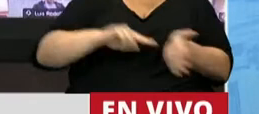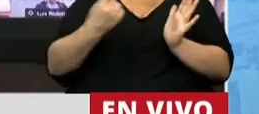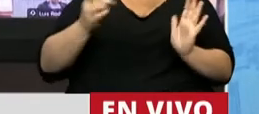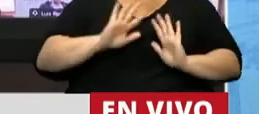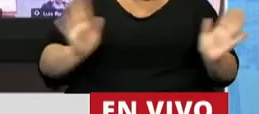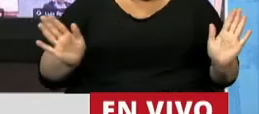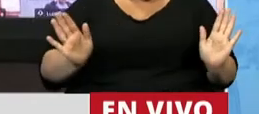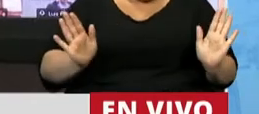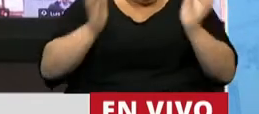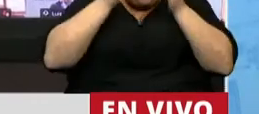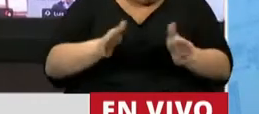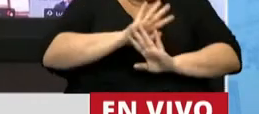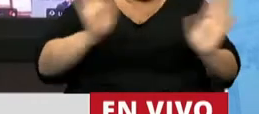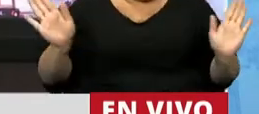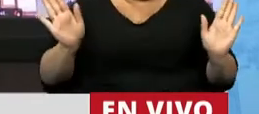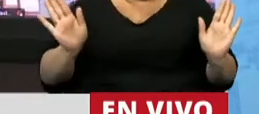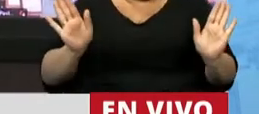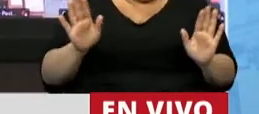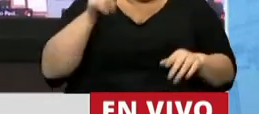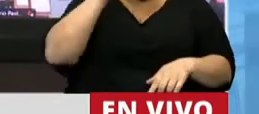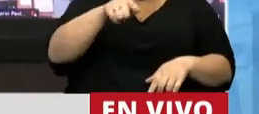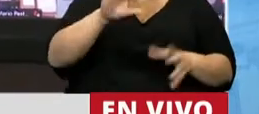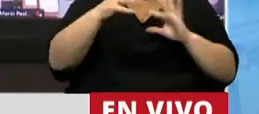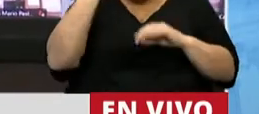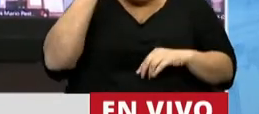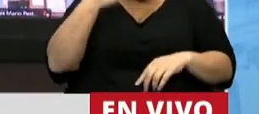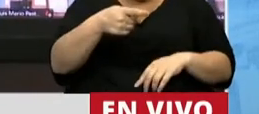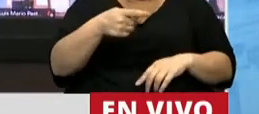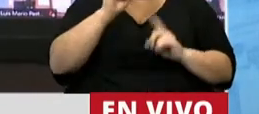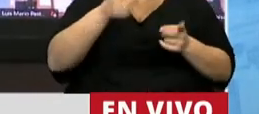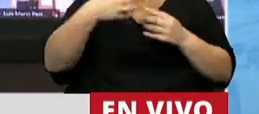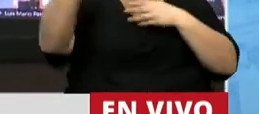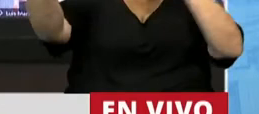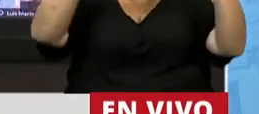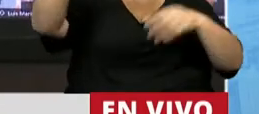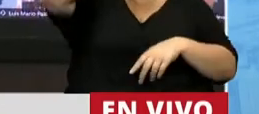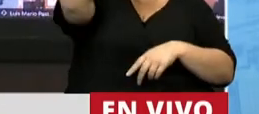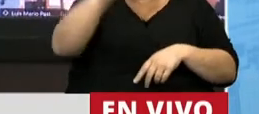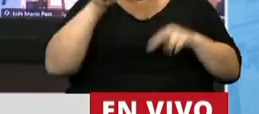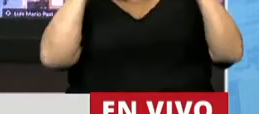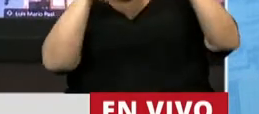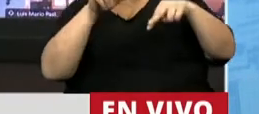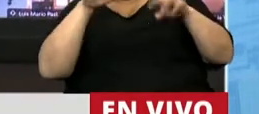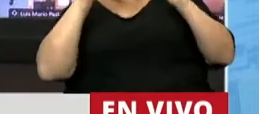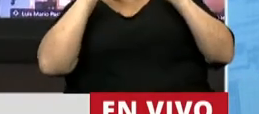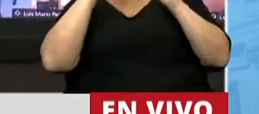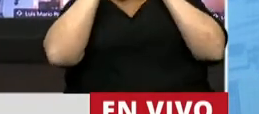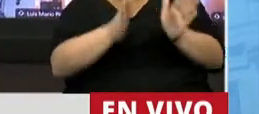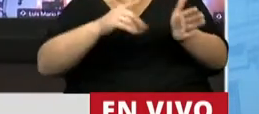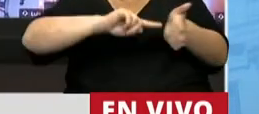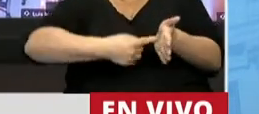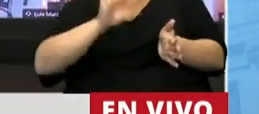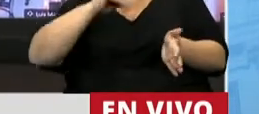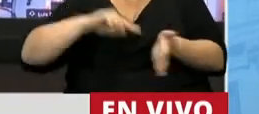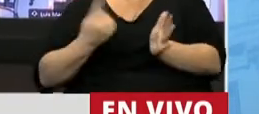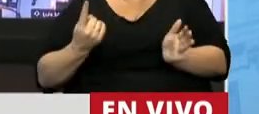federal. Porque esa mirada se replica a lo largo y a lo ancho del país, siempre en modelos